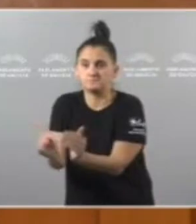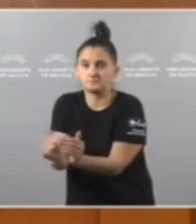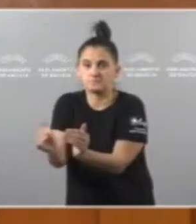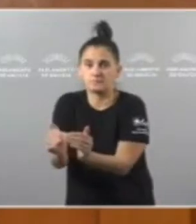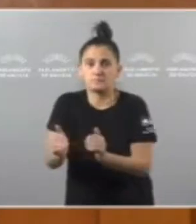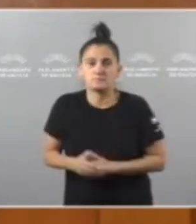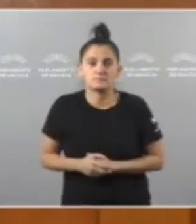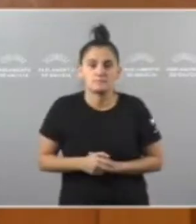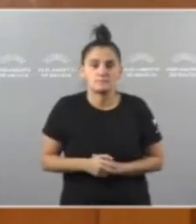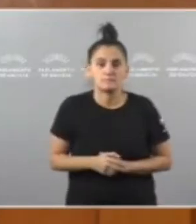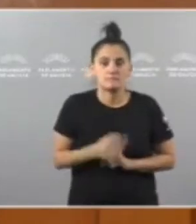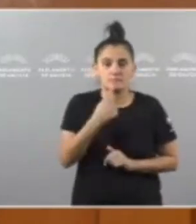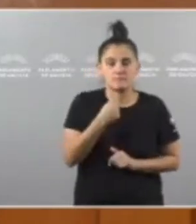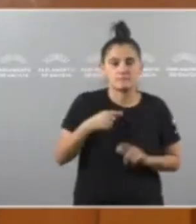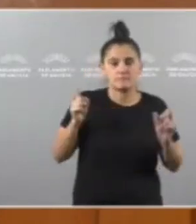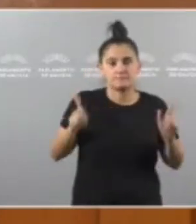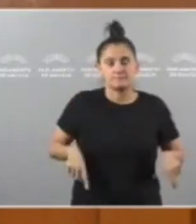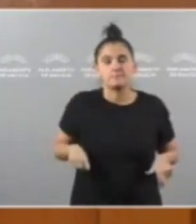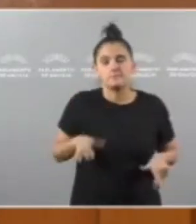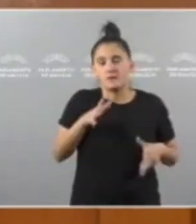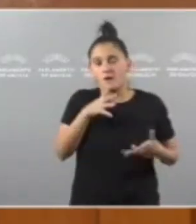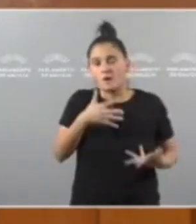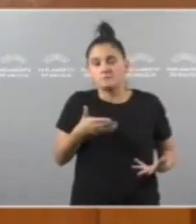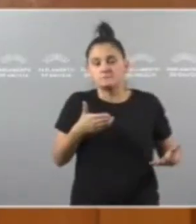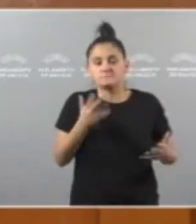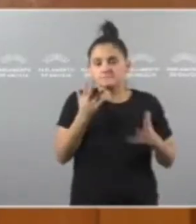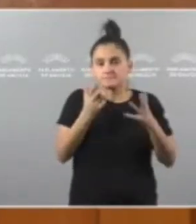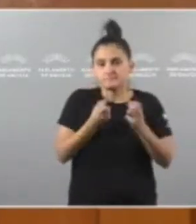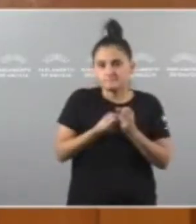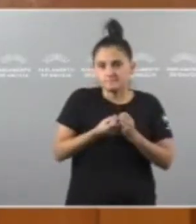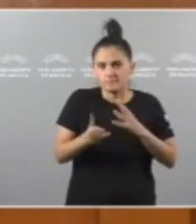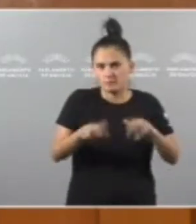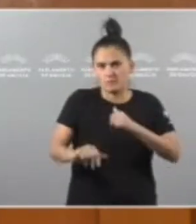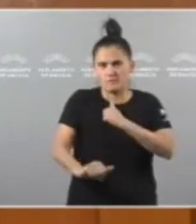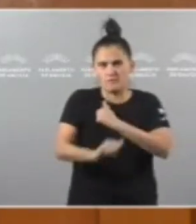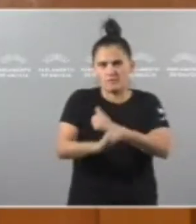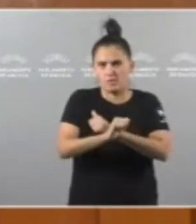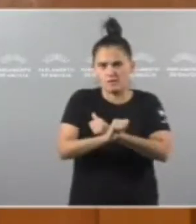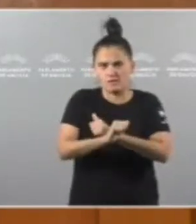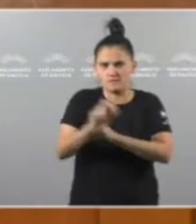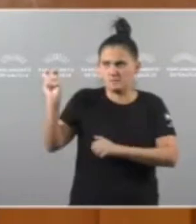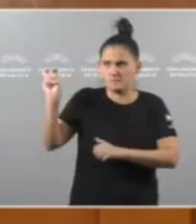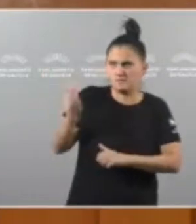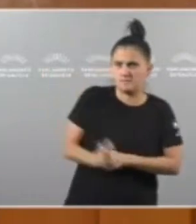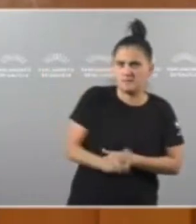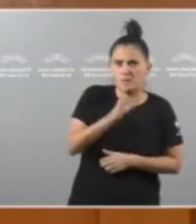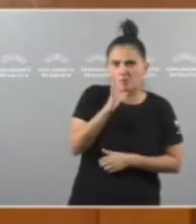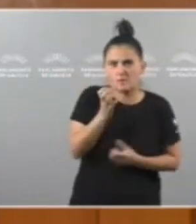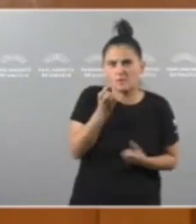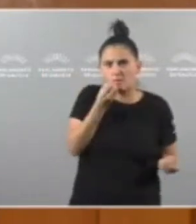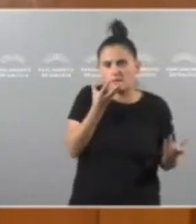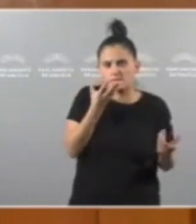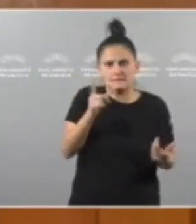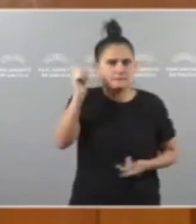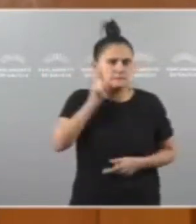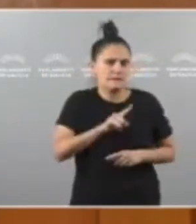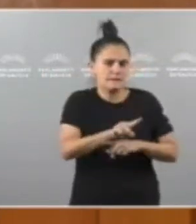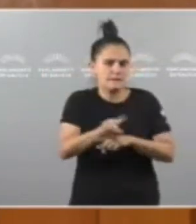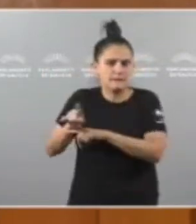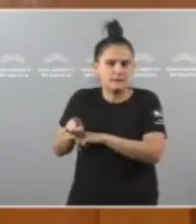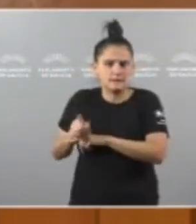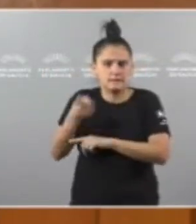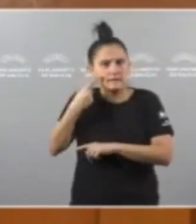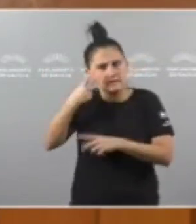Dignos tamén que estamos ante unhas contas fraudulentas basadas en datos desmontados polos